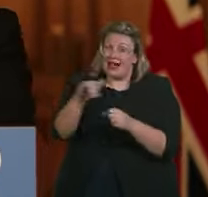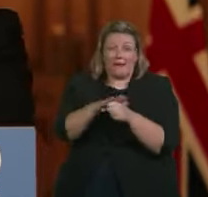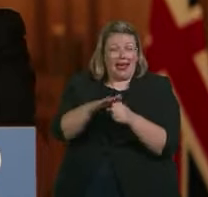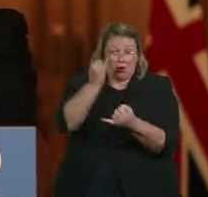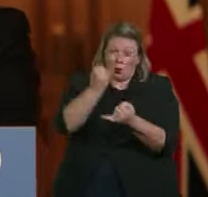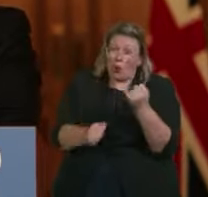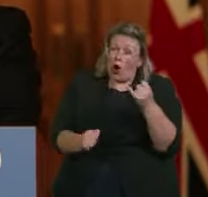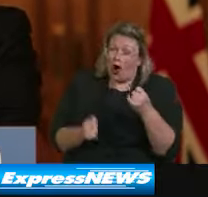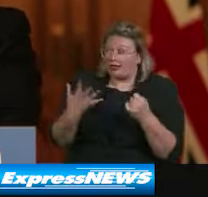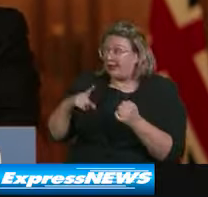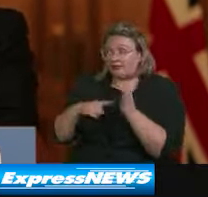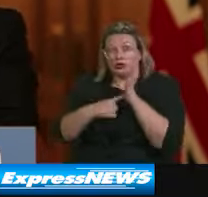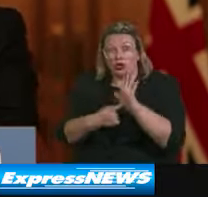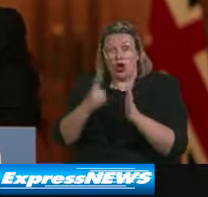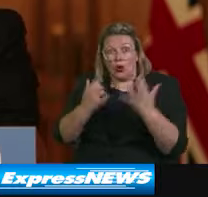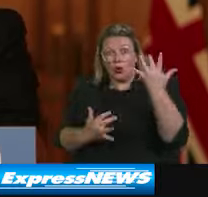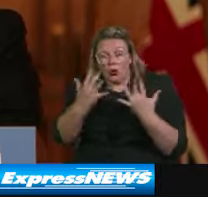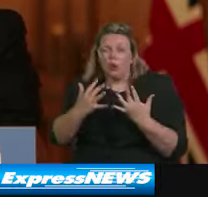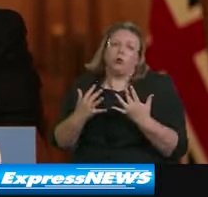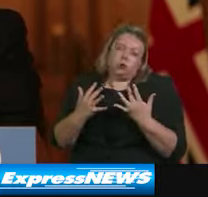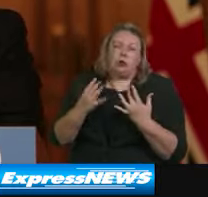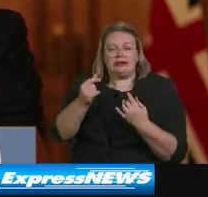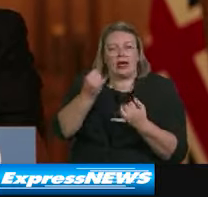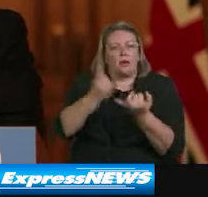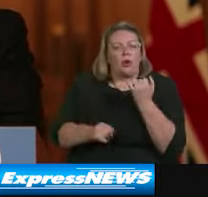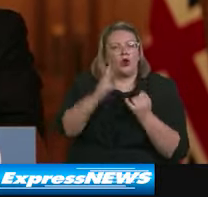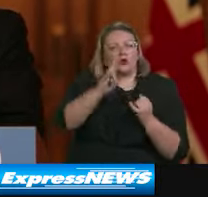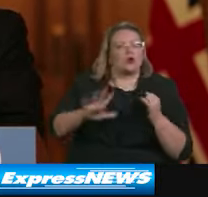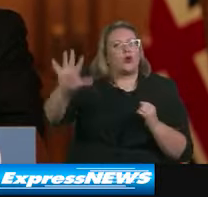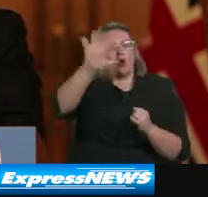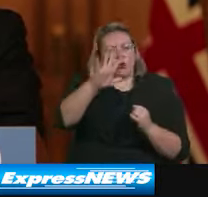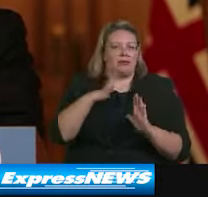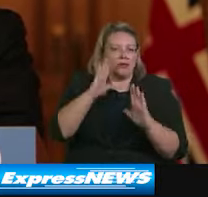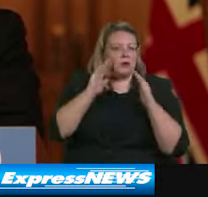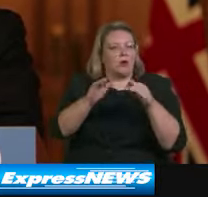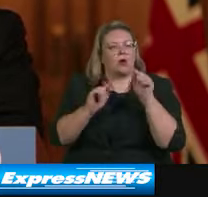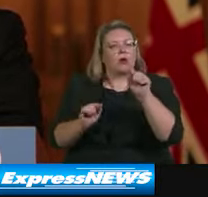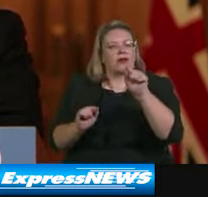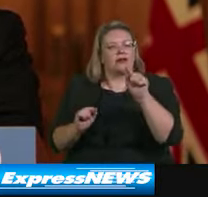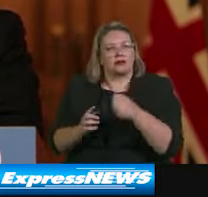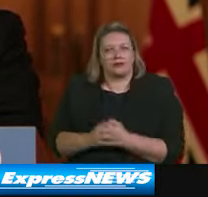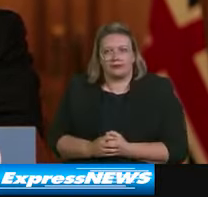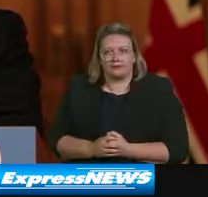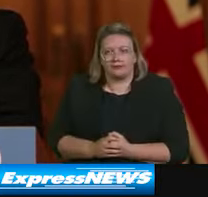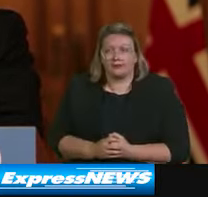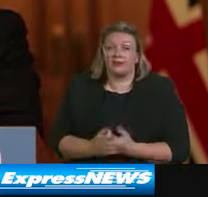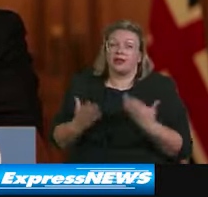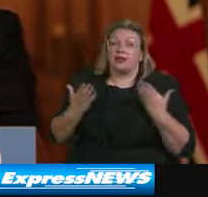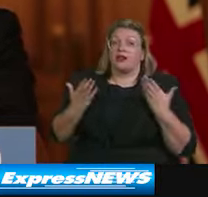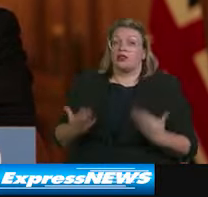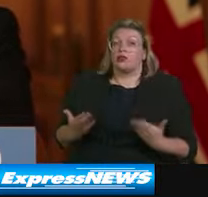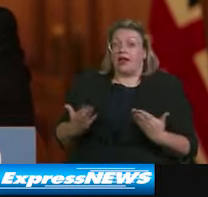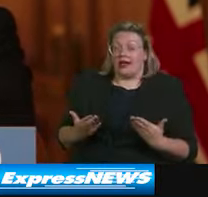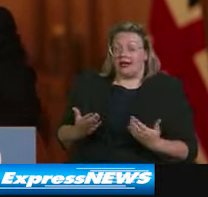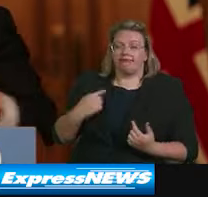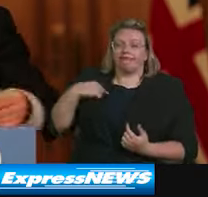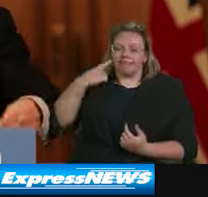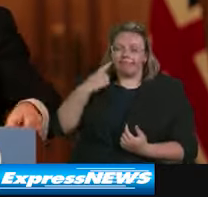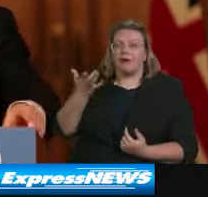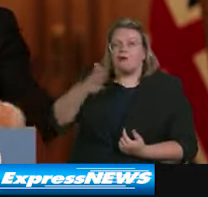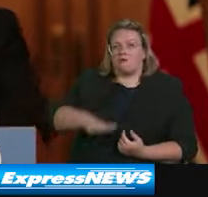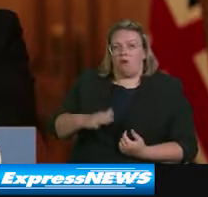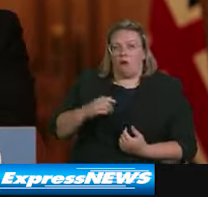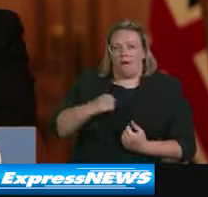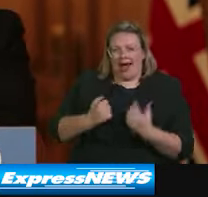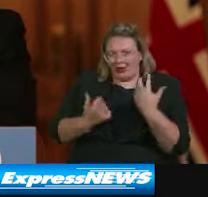prevalente. Esta noche, informado por los datos que acabamos de ver, puedo anunciar que el Gran Manchester pasará